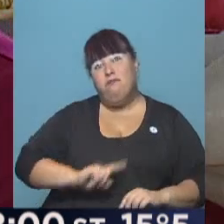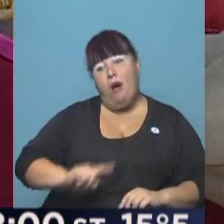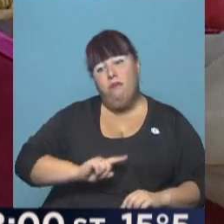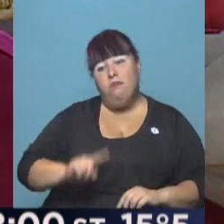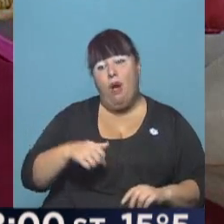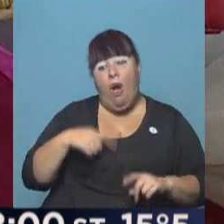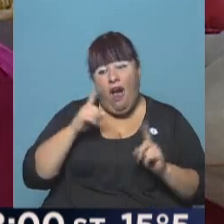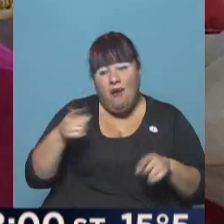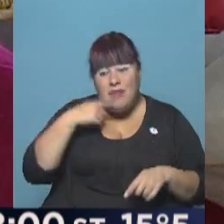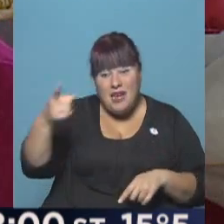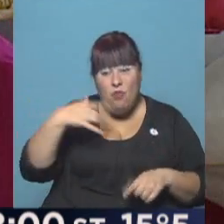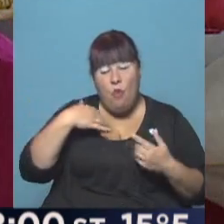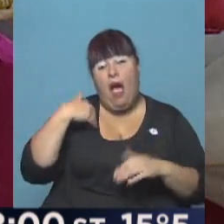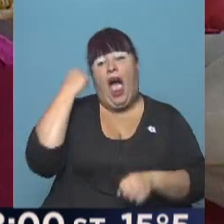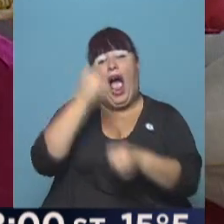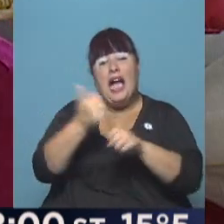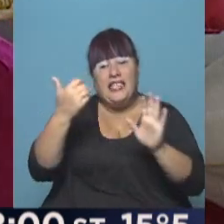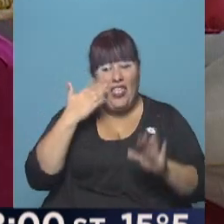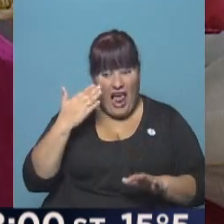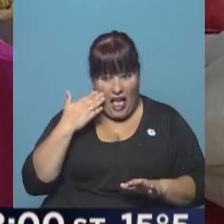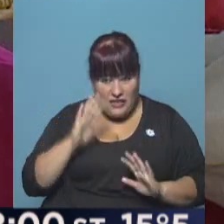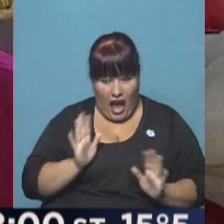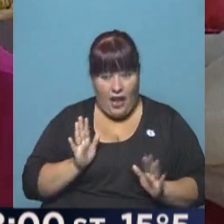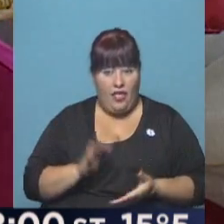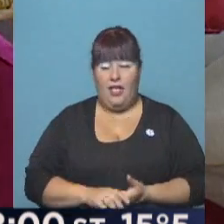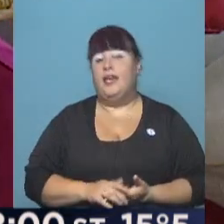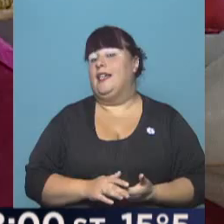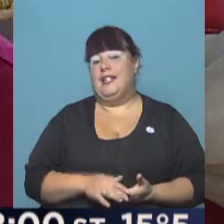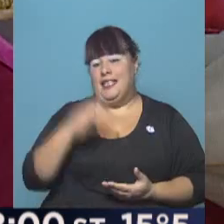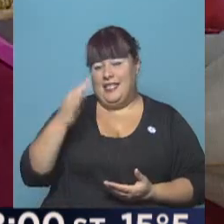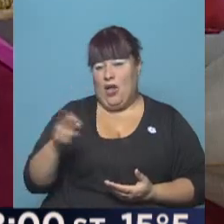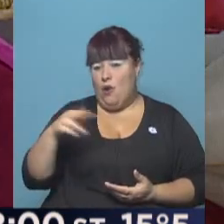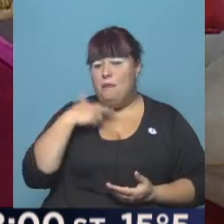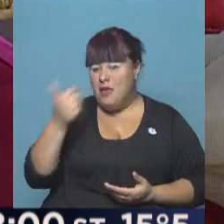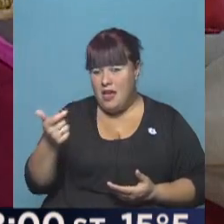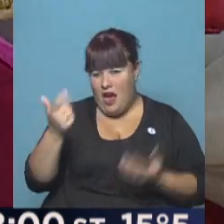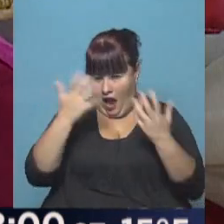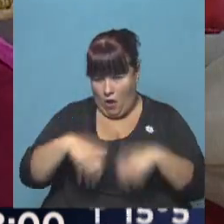hacíamos todo como ellos decían y esperábamos hasta las 6 de la tarde, y probablemente Belén tranquilamente se podría haber muerto.